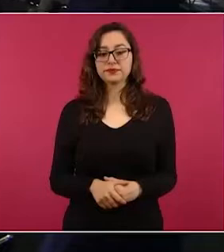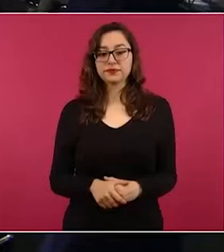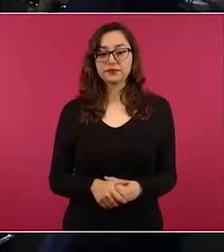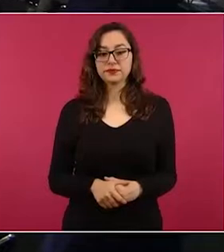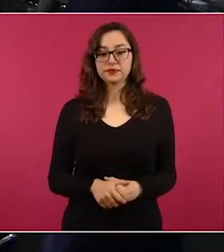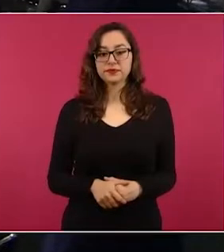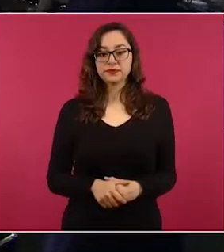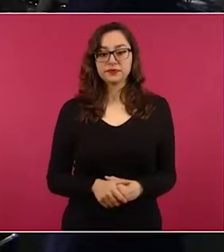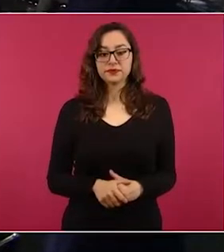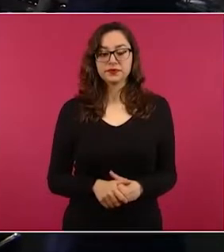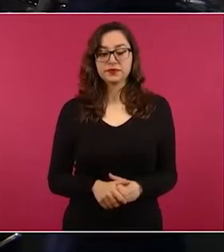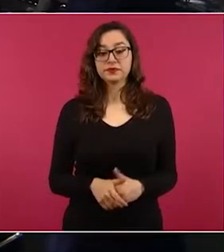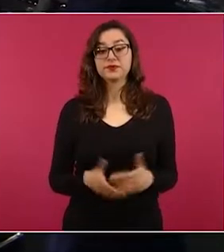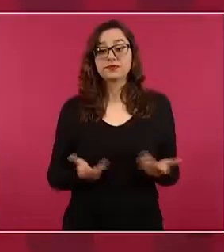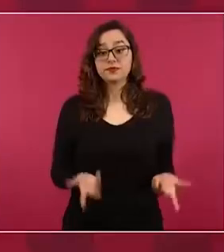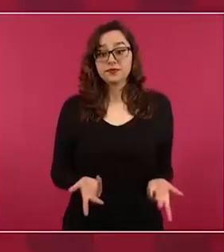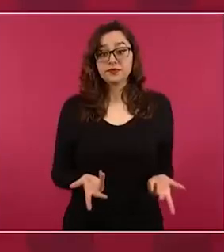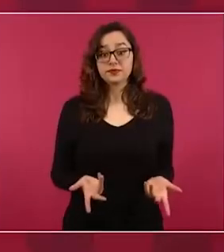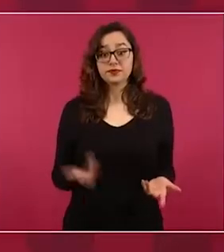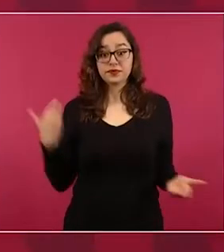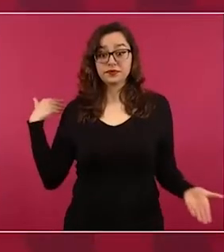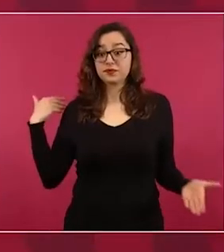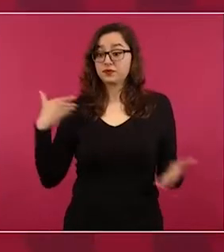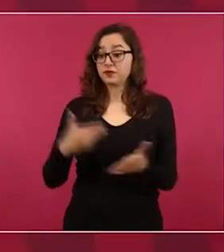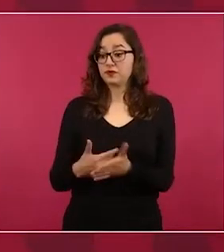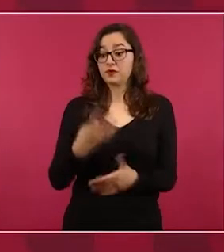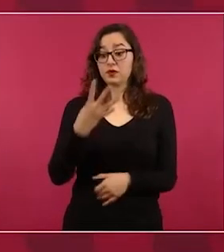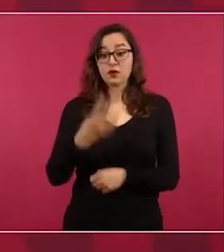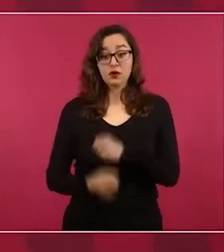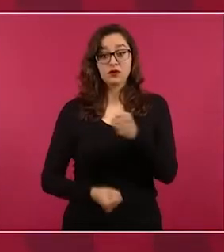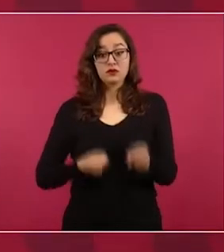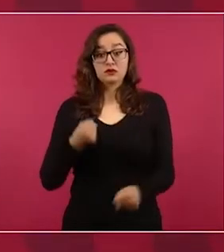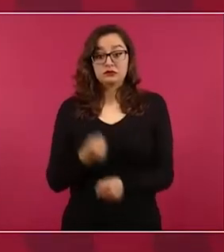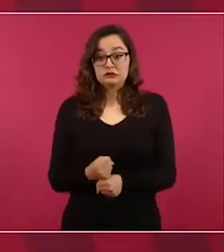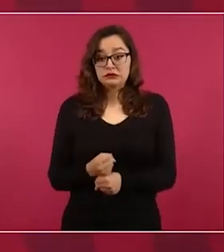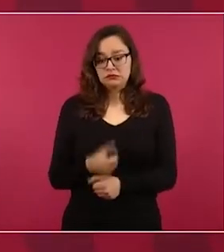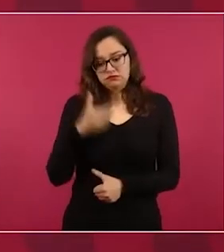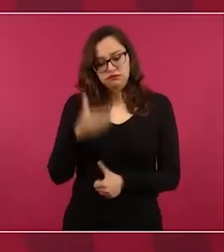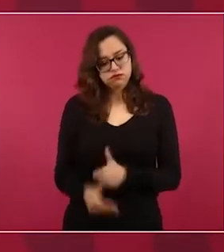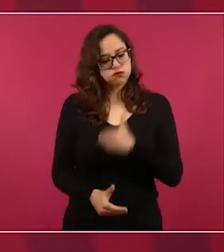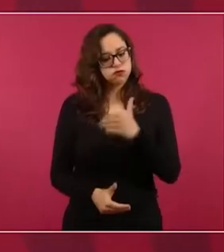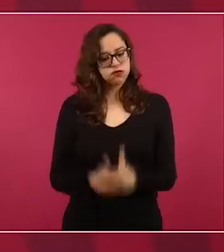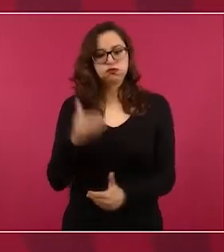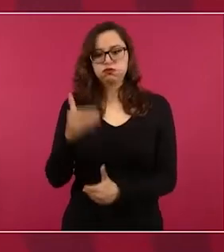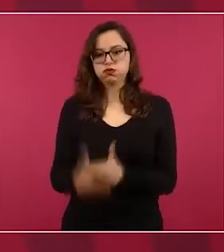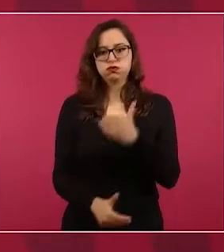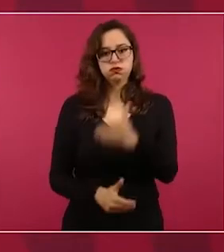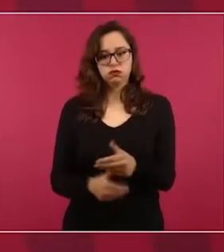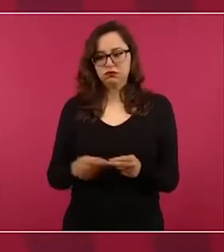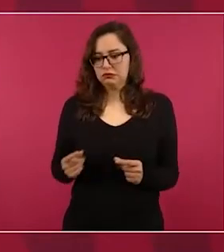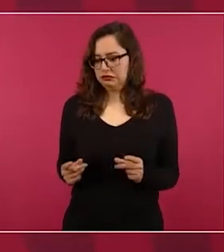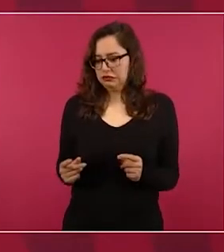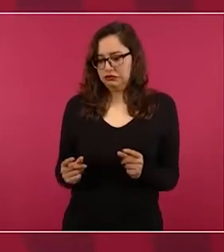Entonces, se ha avanzado mucho. Que no les gusta es otra cosa.